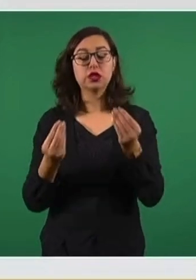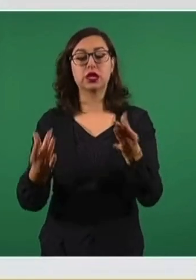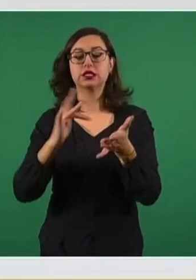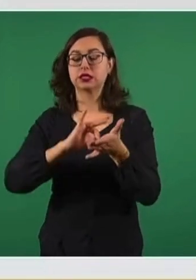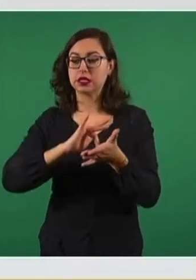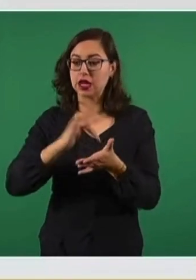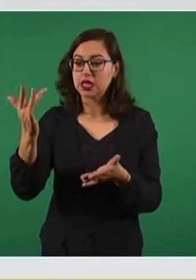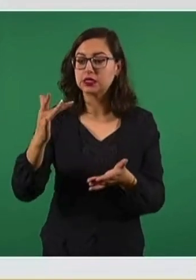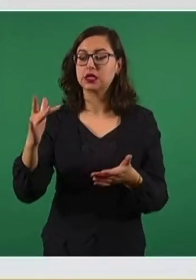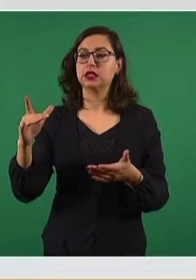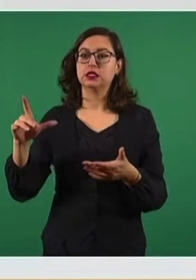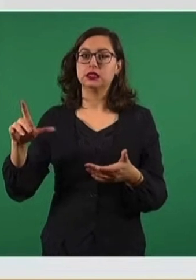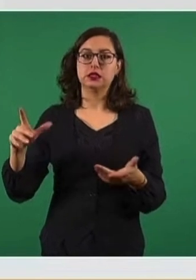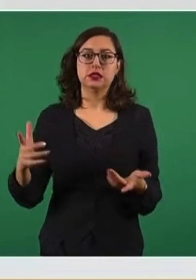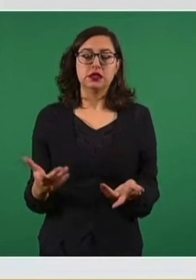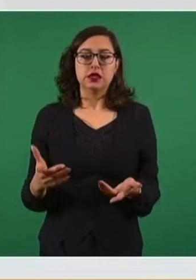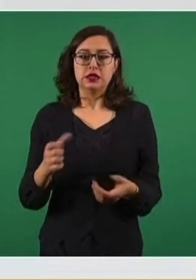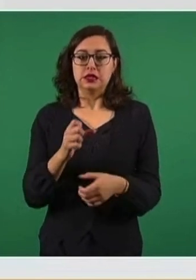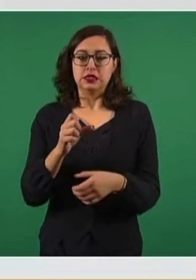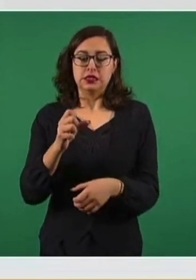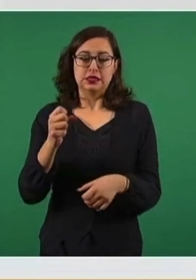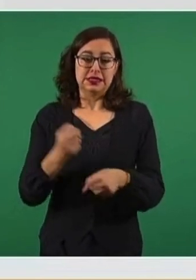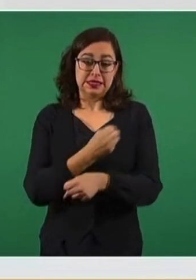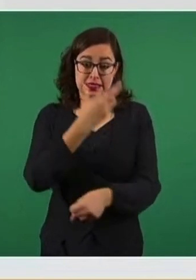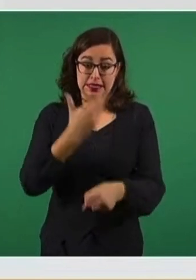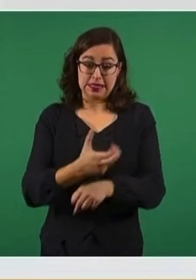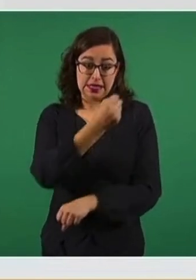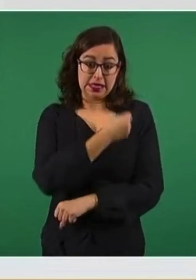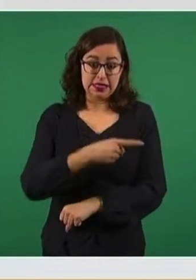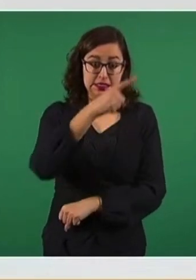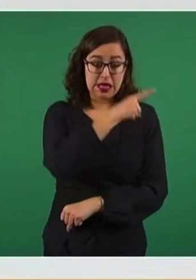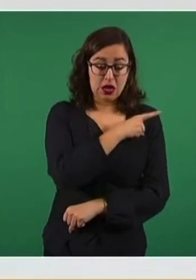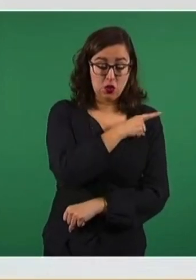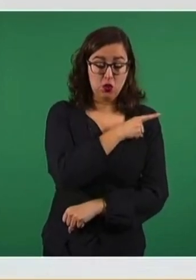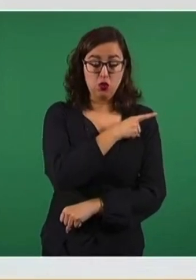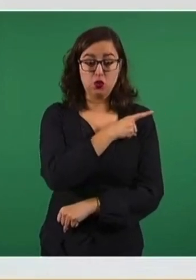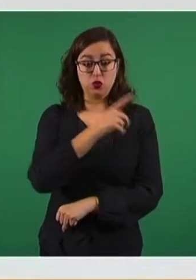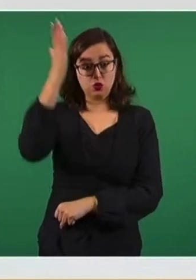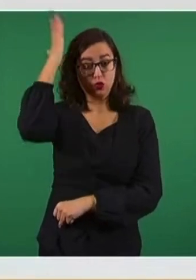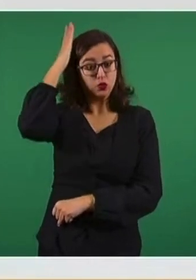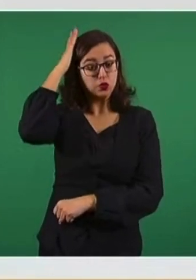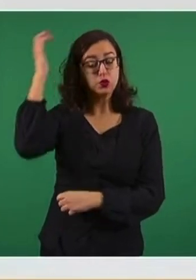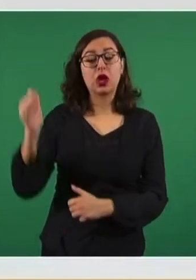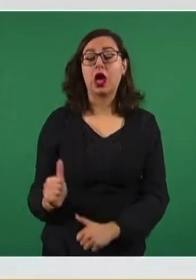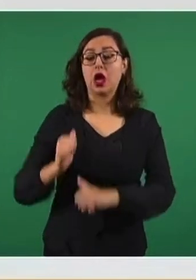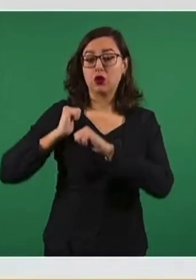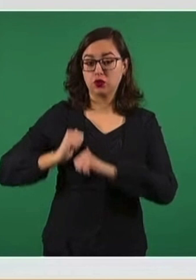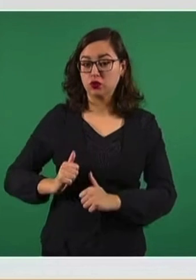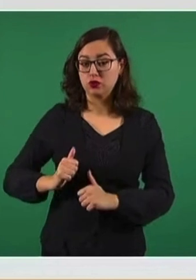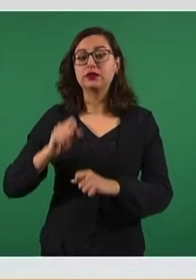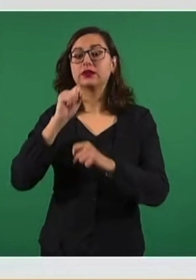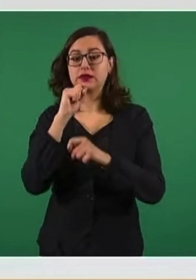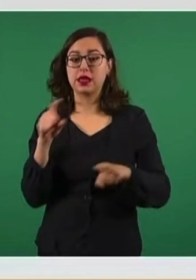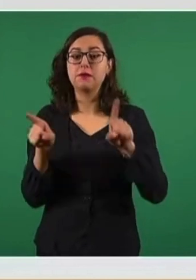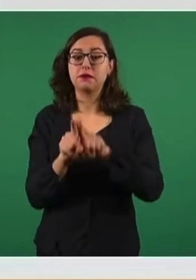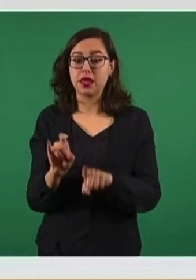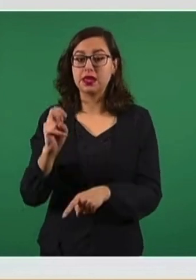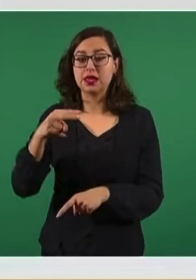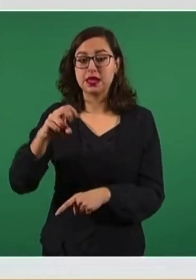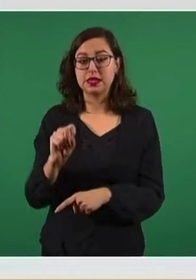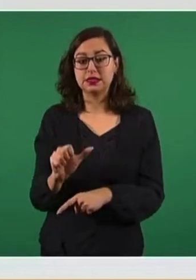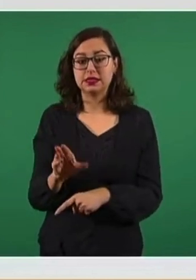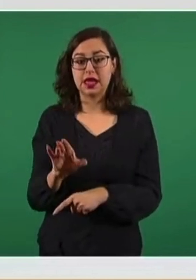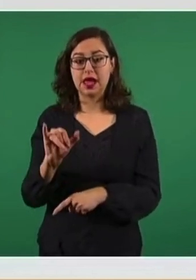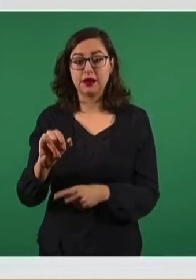que no sólo fueron los de la Secretaría de Salud, como son los titulares del Insabi, el IMSS, el